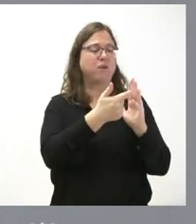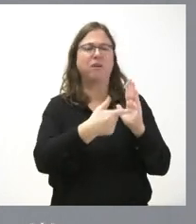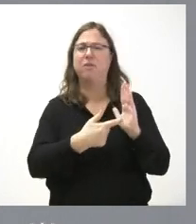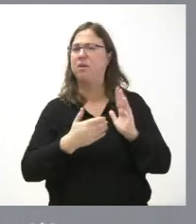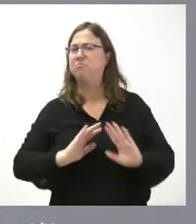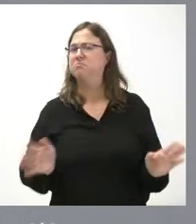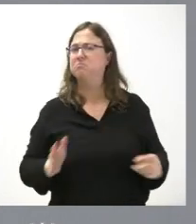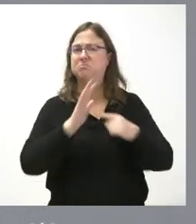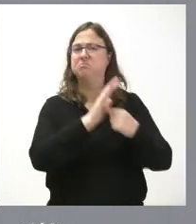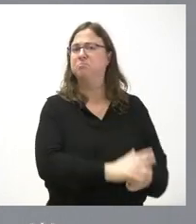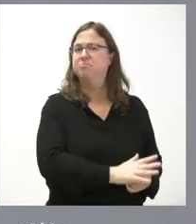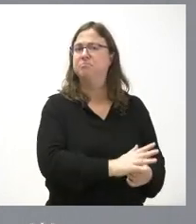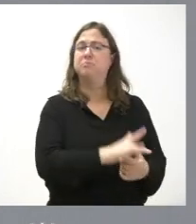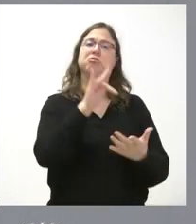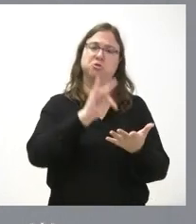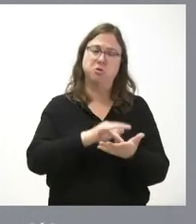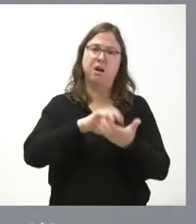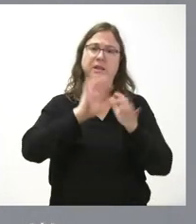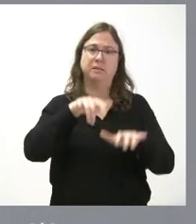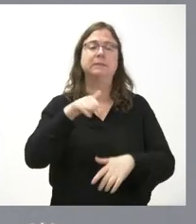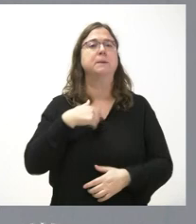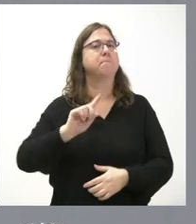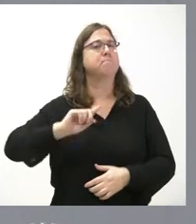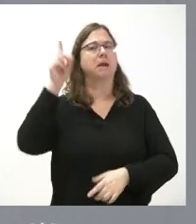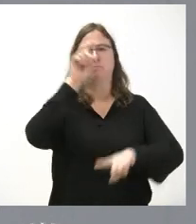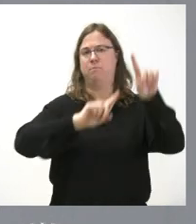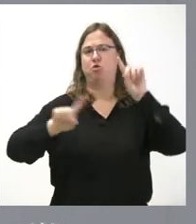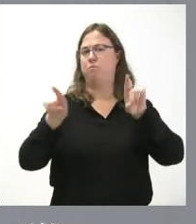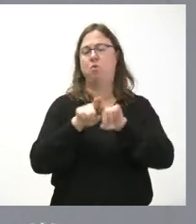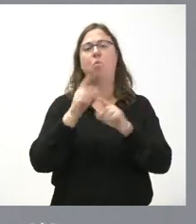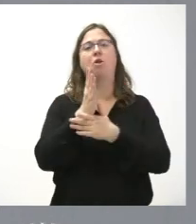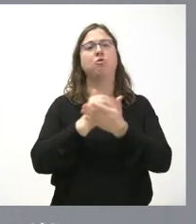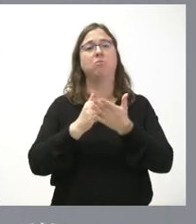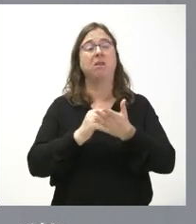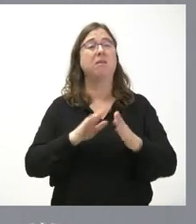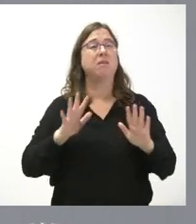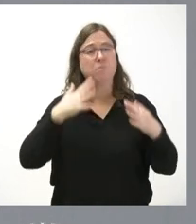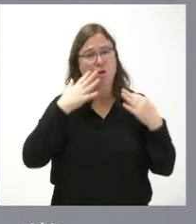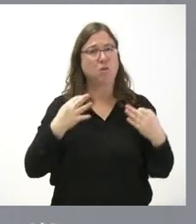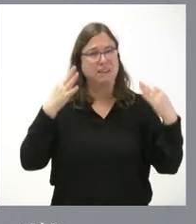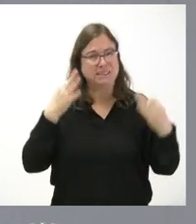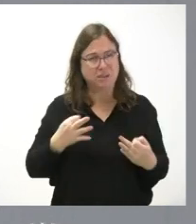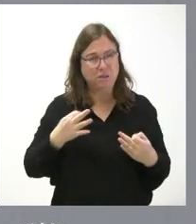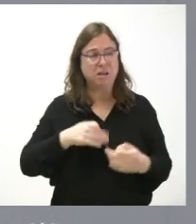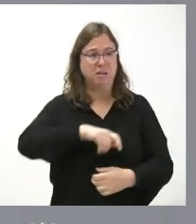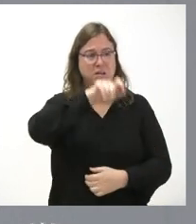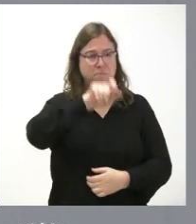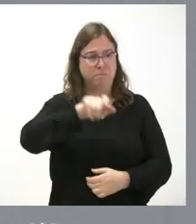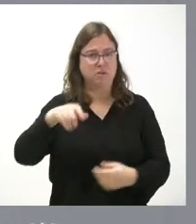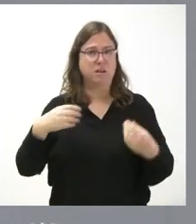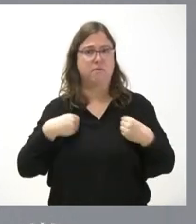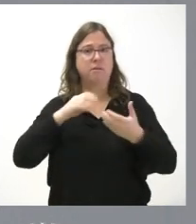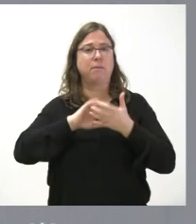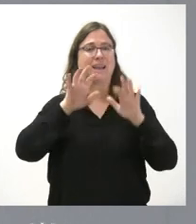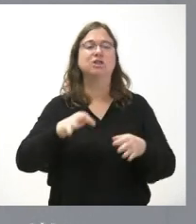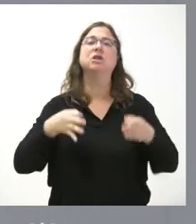donde nos encontramos Castilla y León. Esto es lo que más nos preocupa como comunidad autónoma. Pero la seguridad que podemos ofrecer a las personas en esta tierra es que siempre vamos